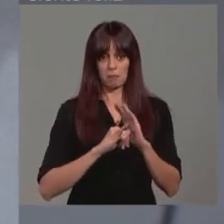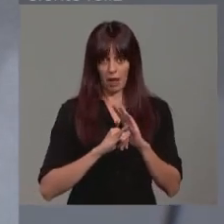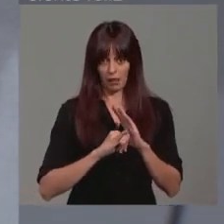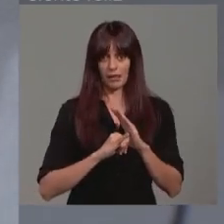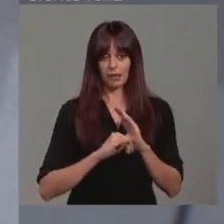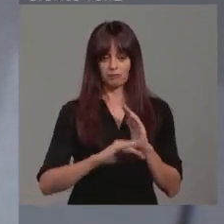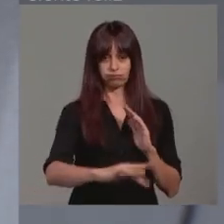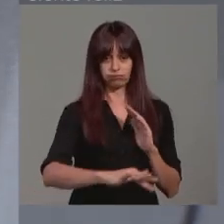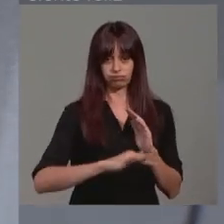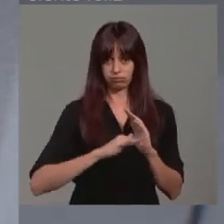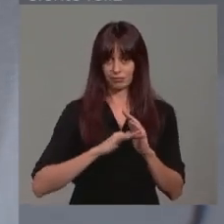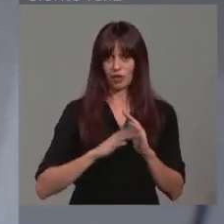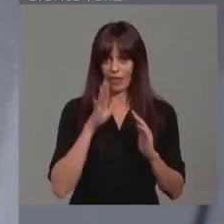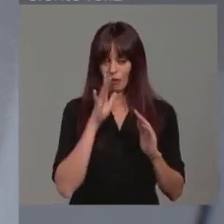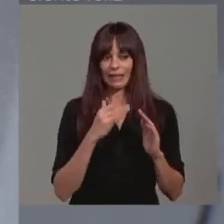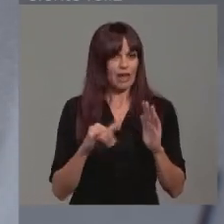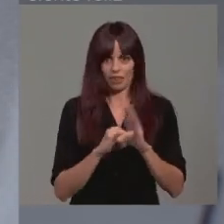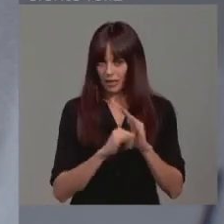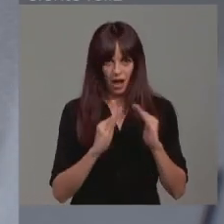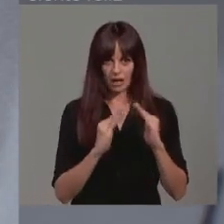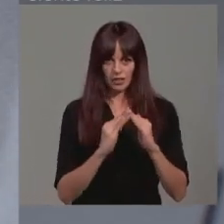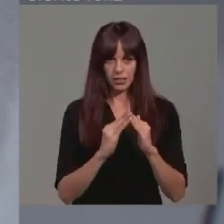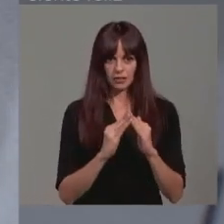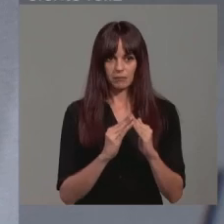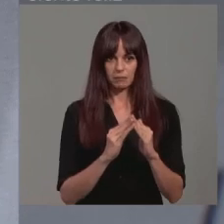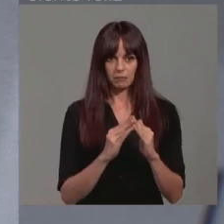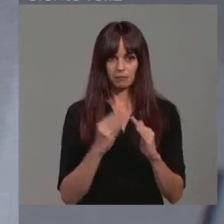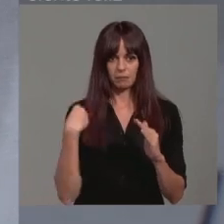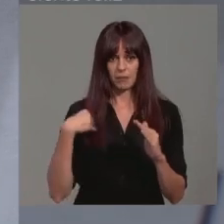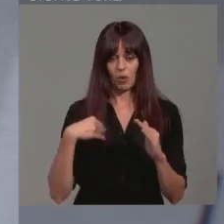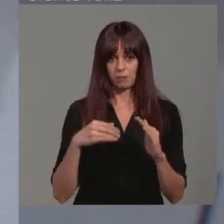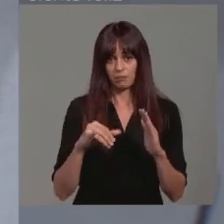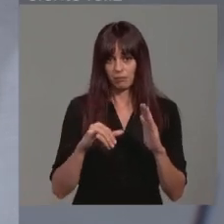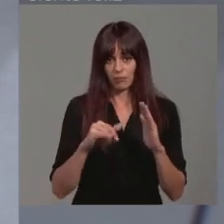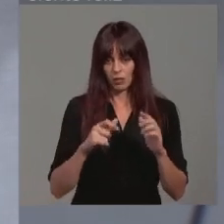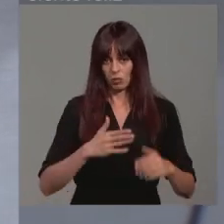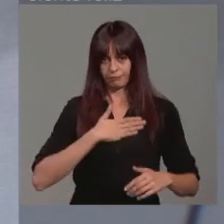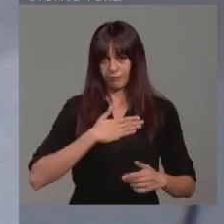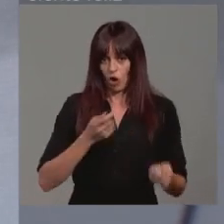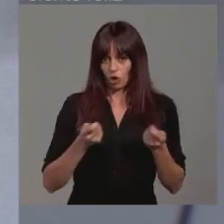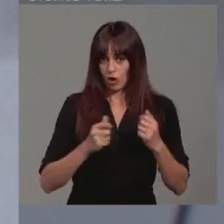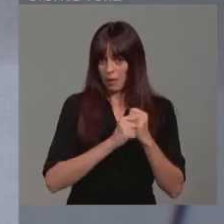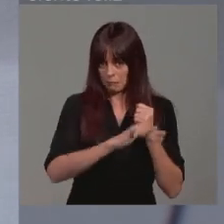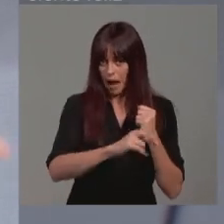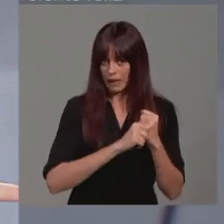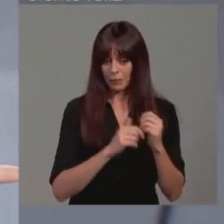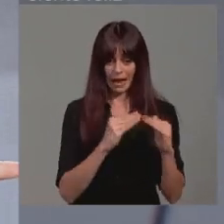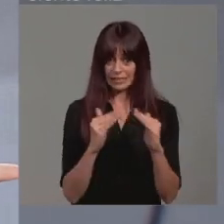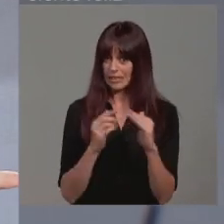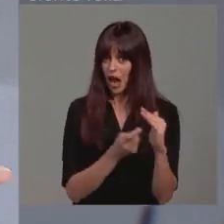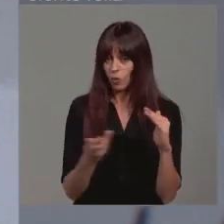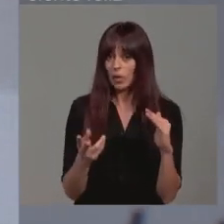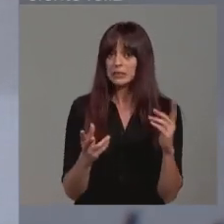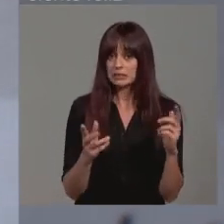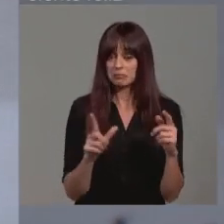de la playa y entonces ahora sí que han quedado en dominio marítimo terrestre. Hay algunas de esas casas que simplemente tienen